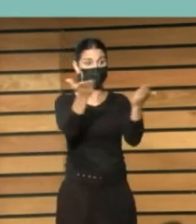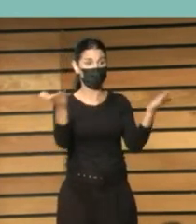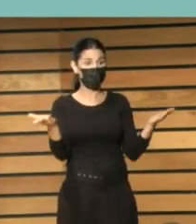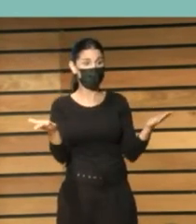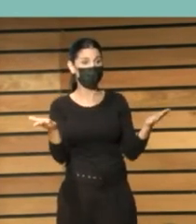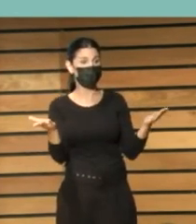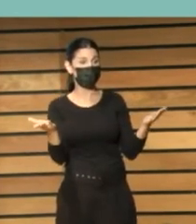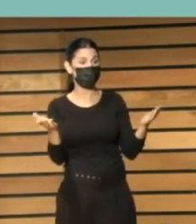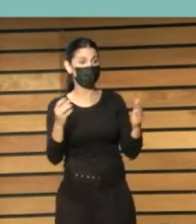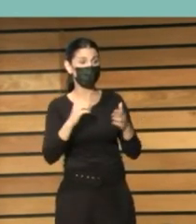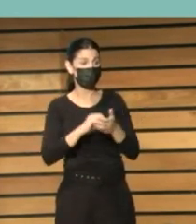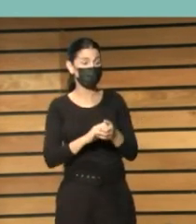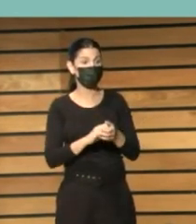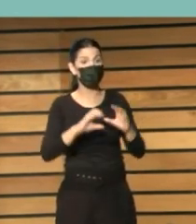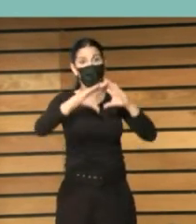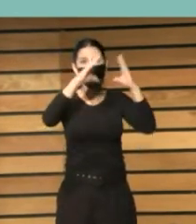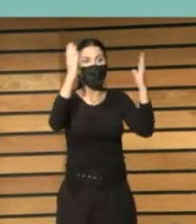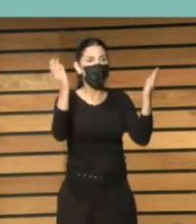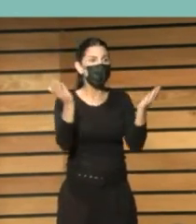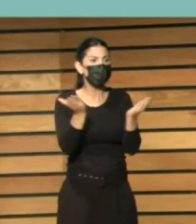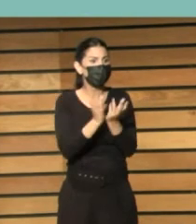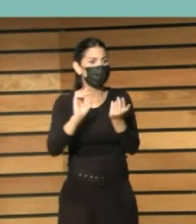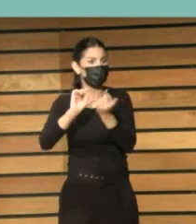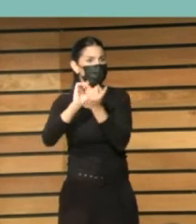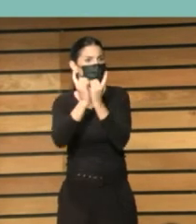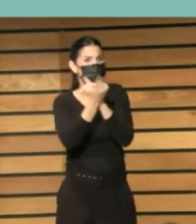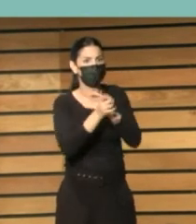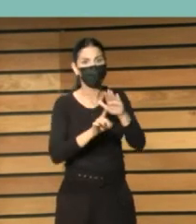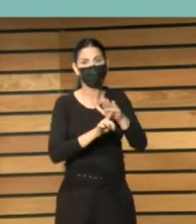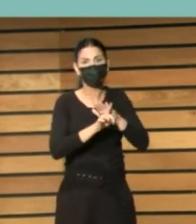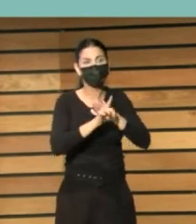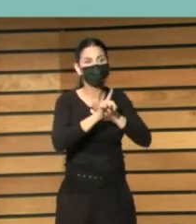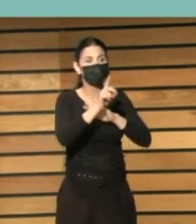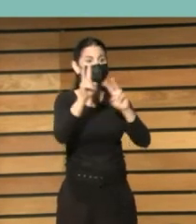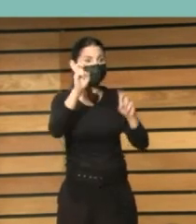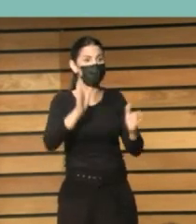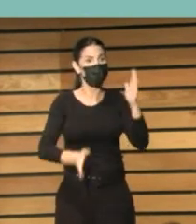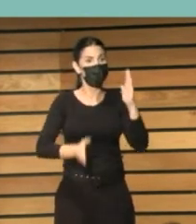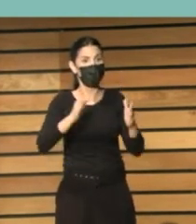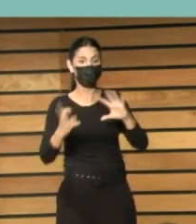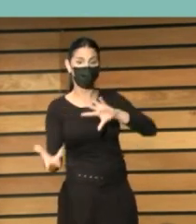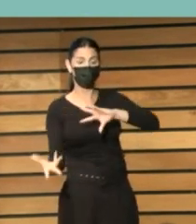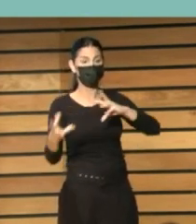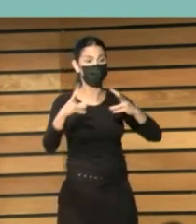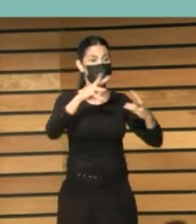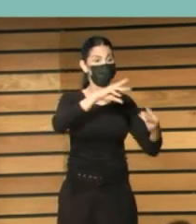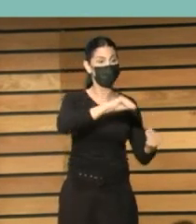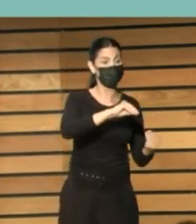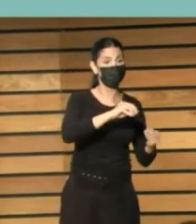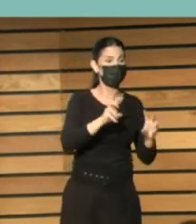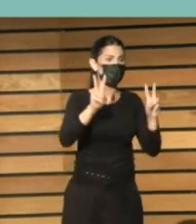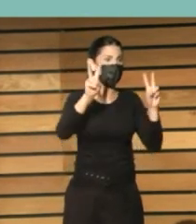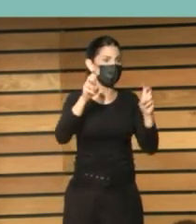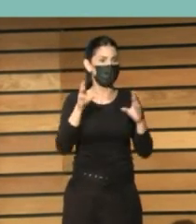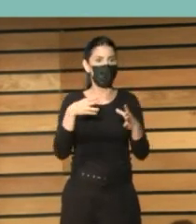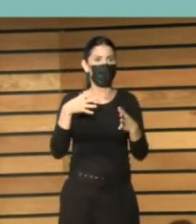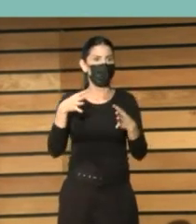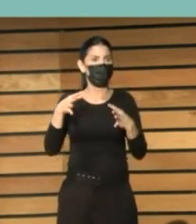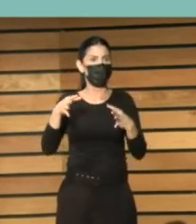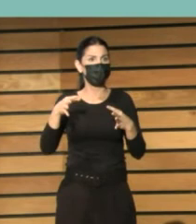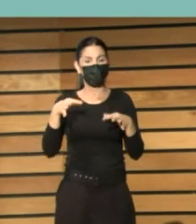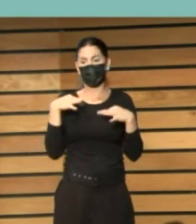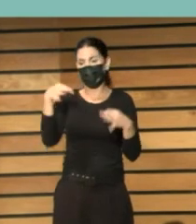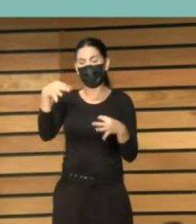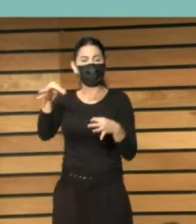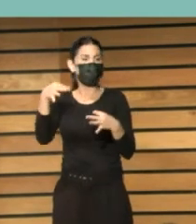donde el mundo avanza así estabas ante la robótica es decir la biblioteca pasamos de las fichas de cartón pues ahora a